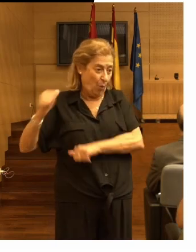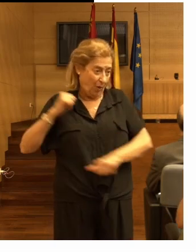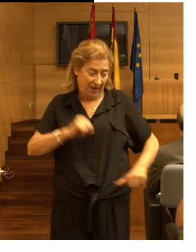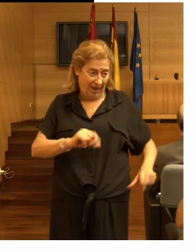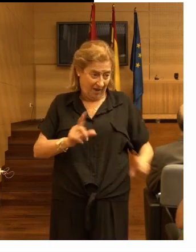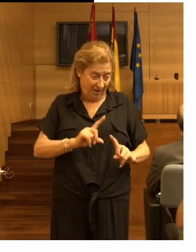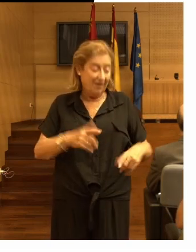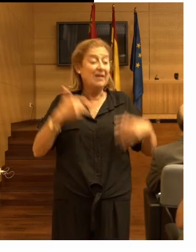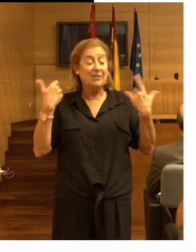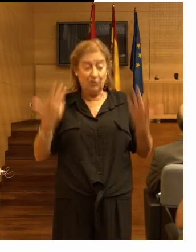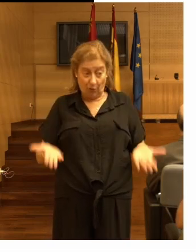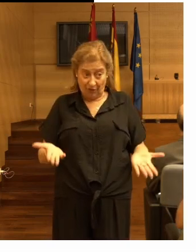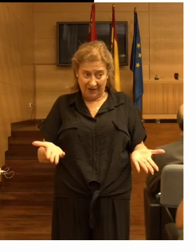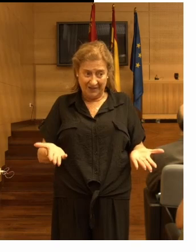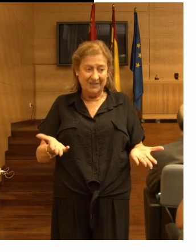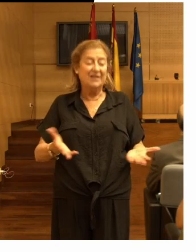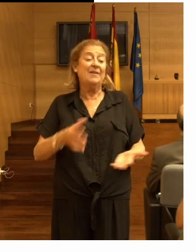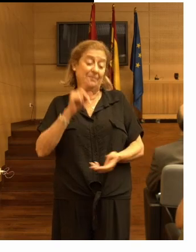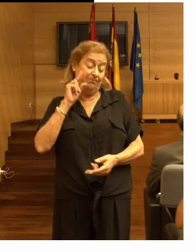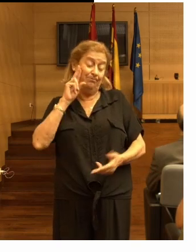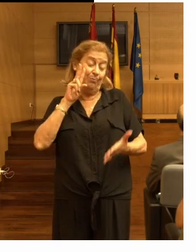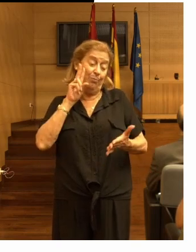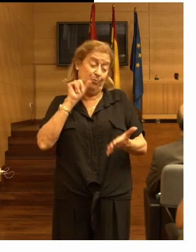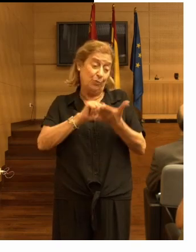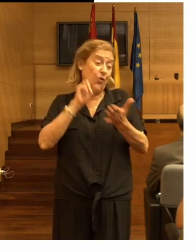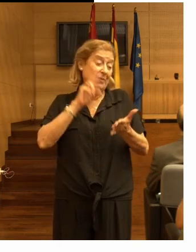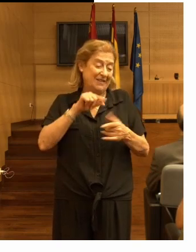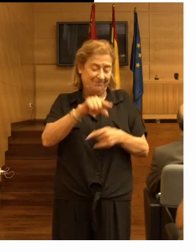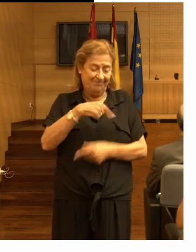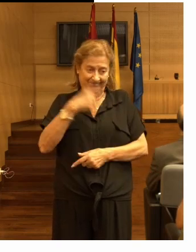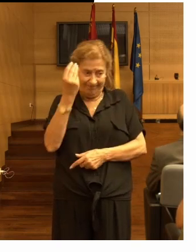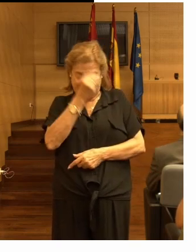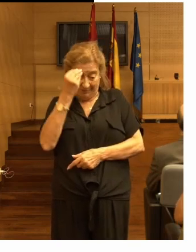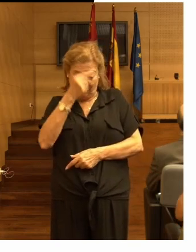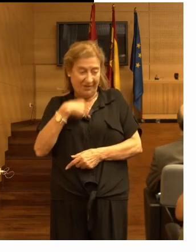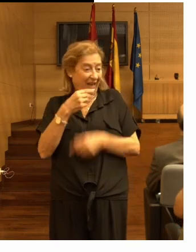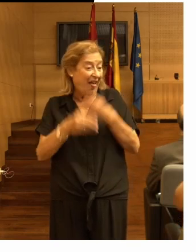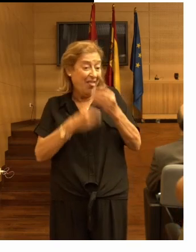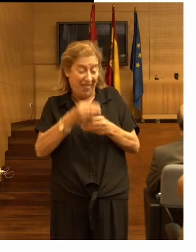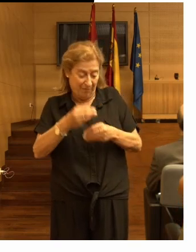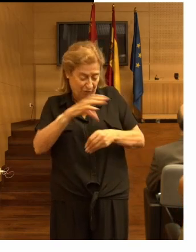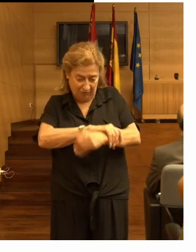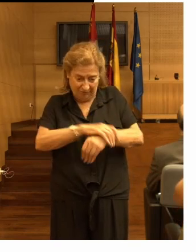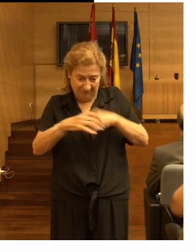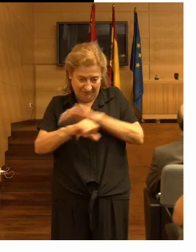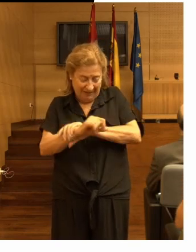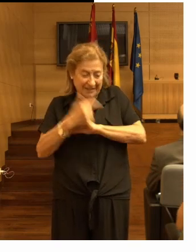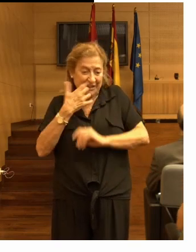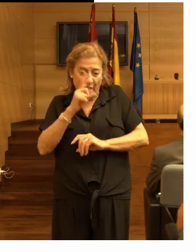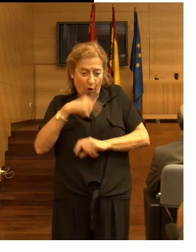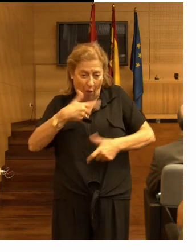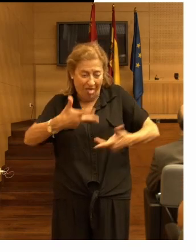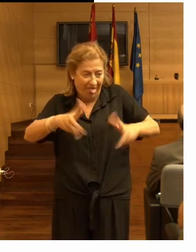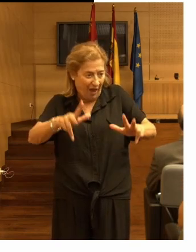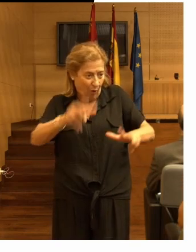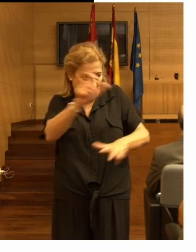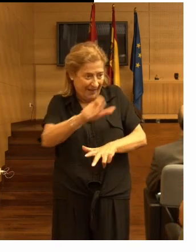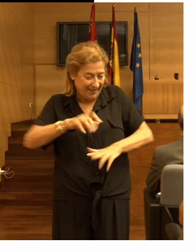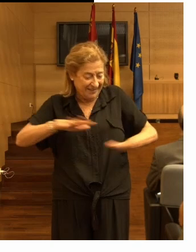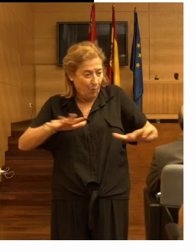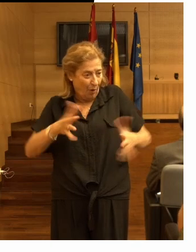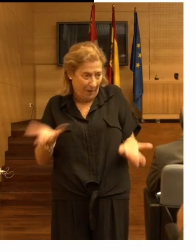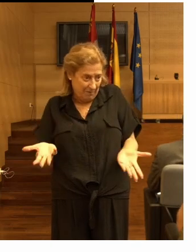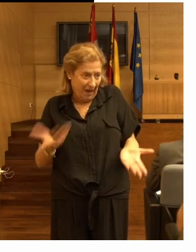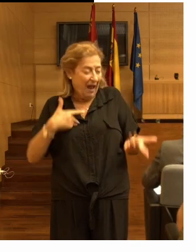así que desde esta perspectiva empezamos a pensar pero que estamos haciendo si no dejamos que la gente se mueva